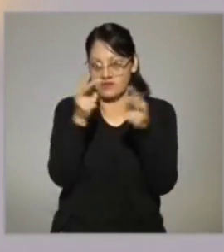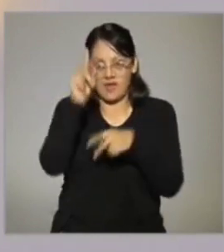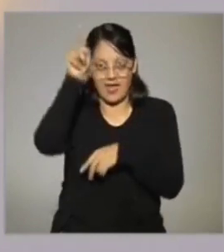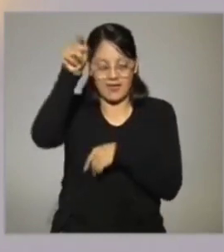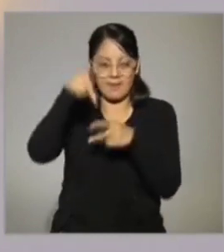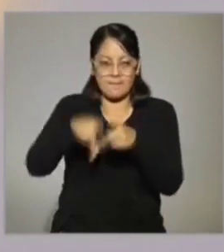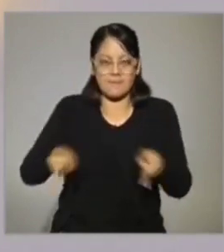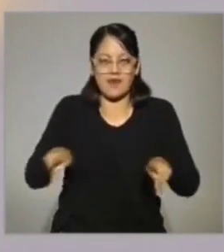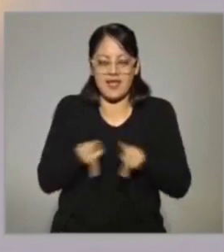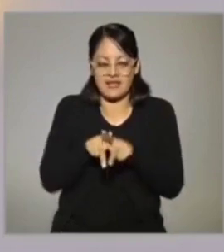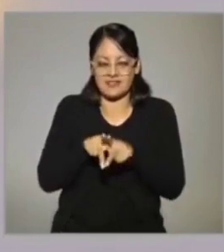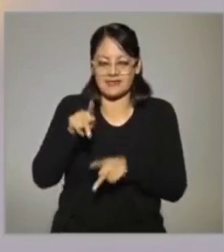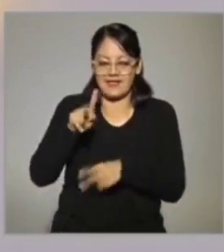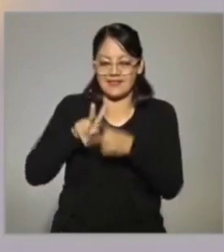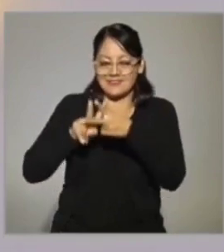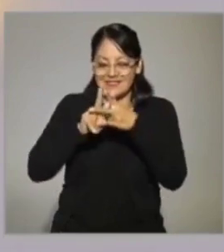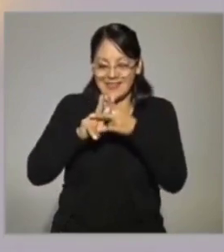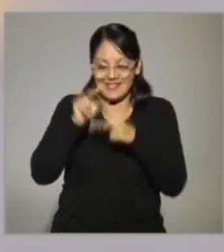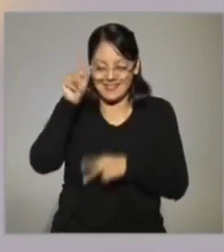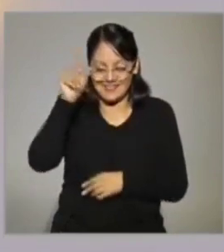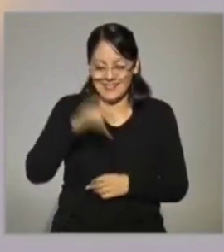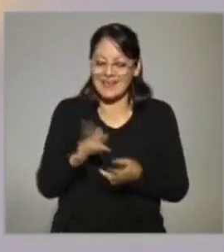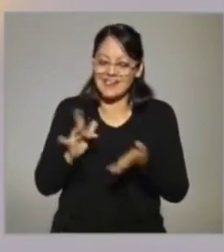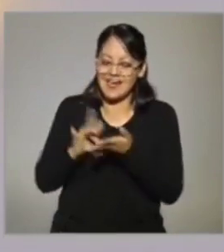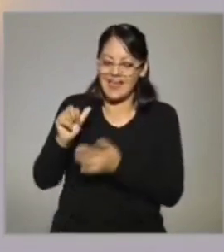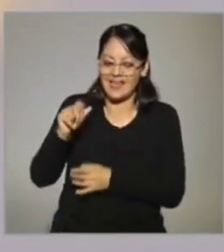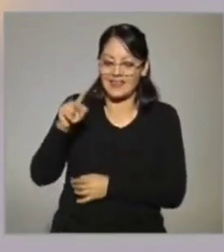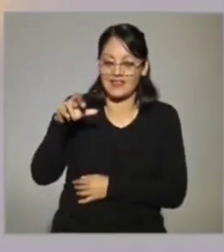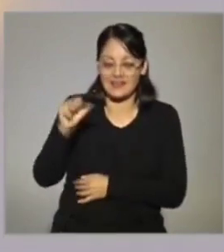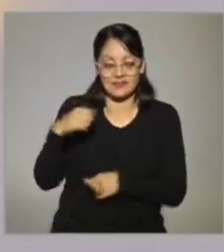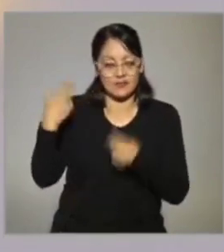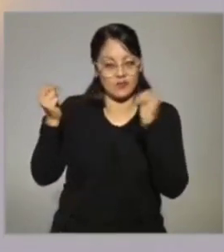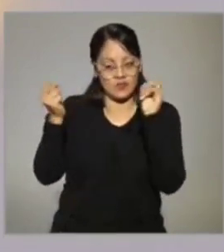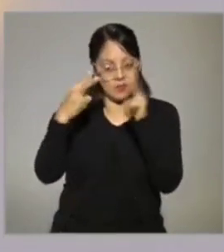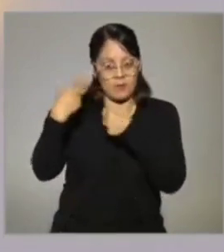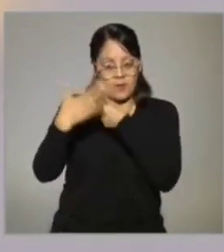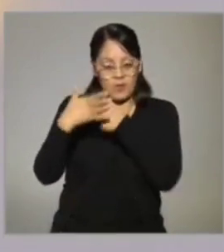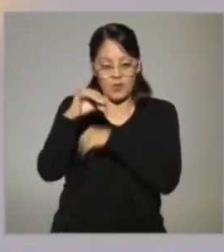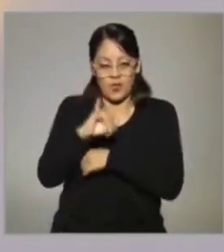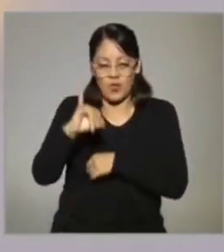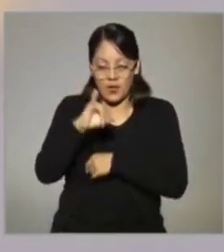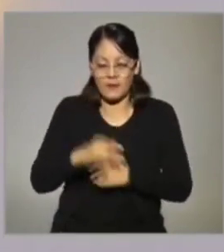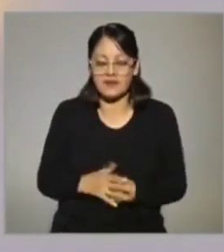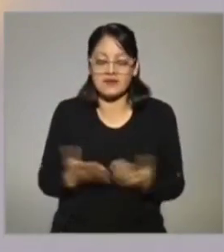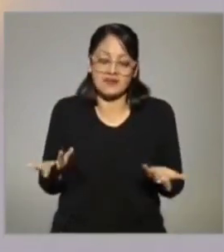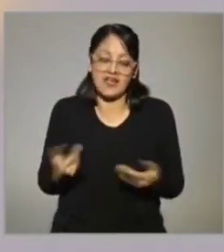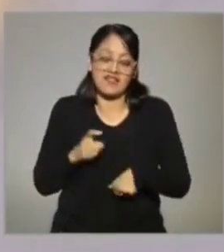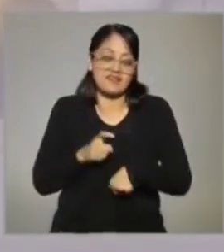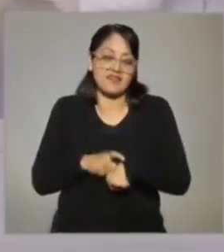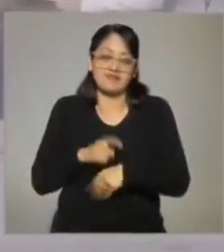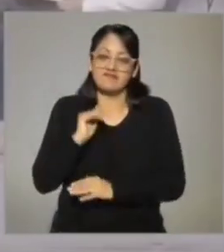la Plaza de las Estrellas. Muchísimas gracias. Gracias, Andrés. Nos vemos el próximo jueves. Y bueno, se nos termina el tiempo. Y me ha...